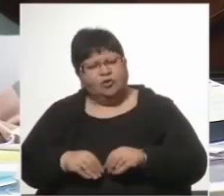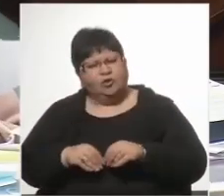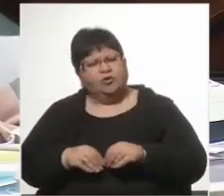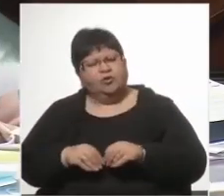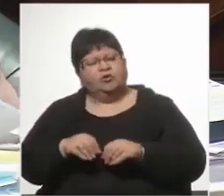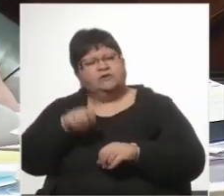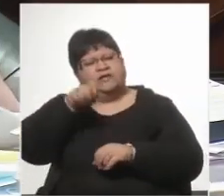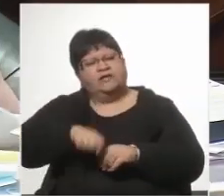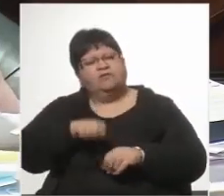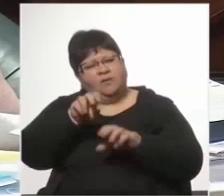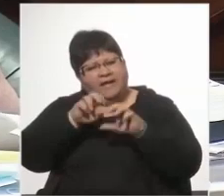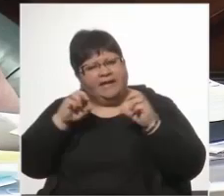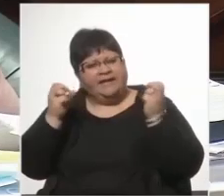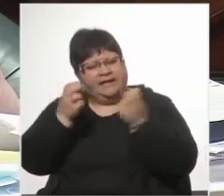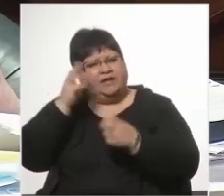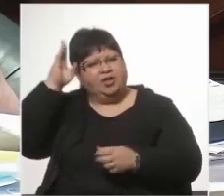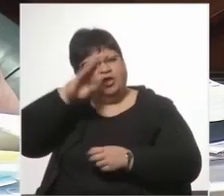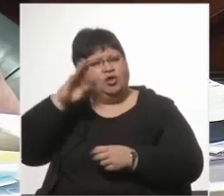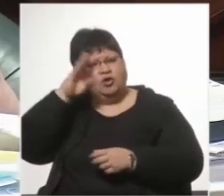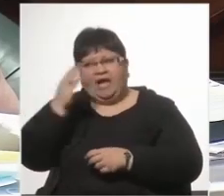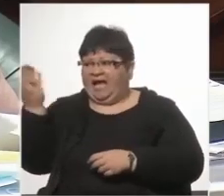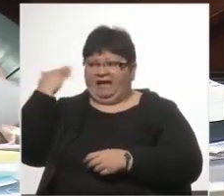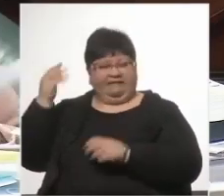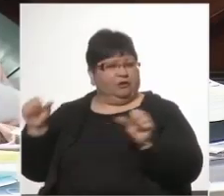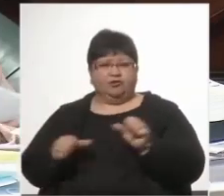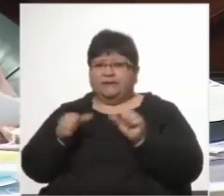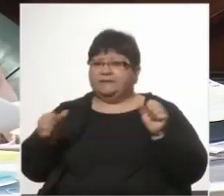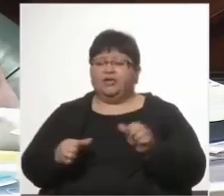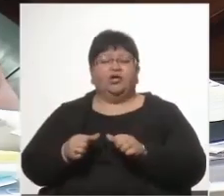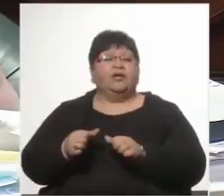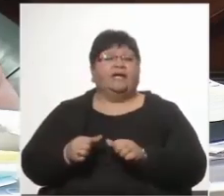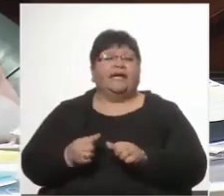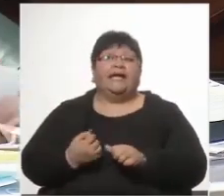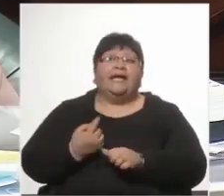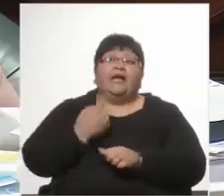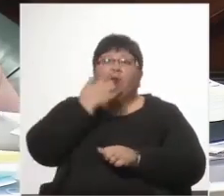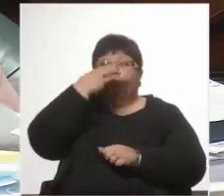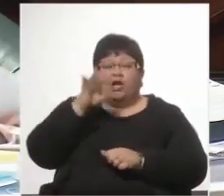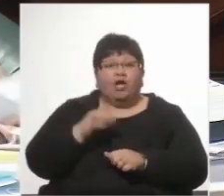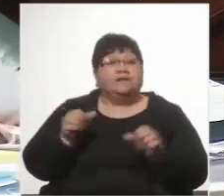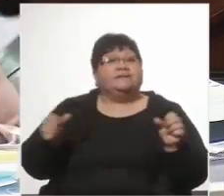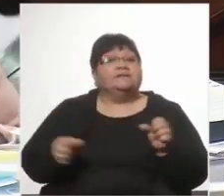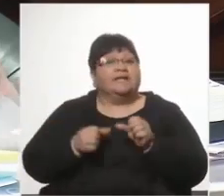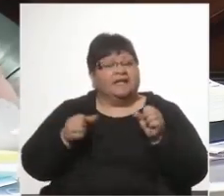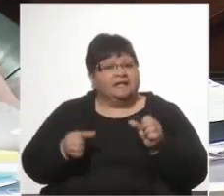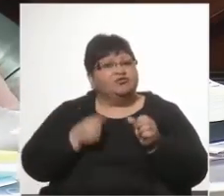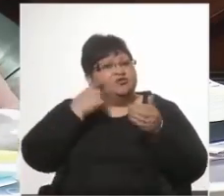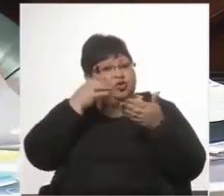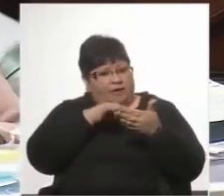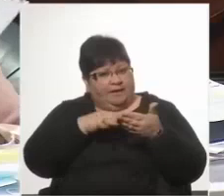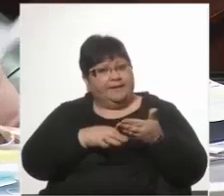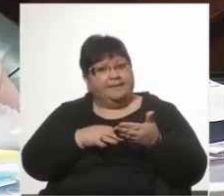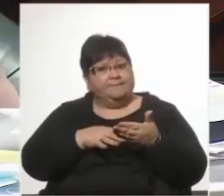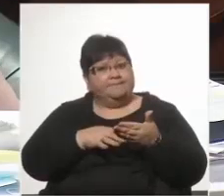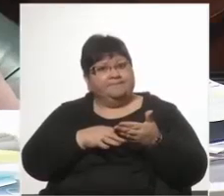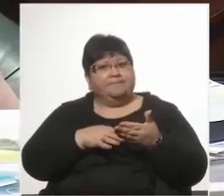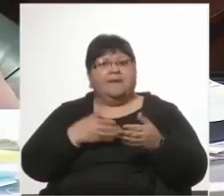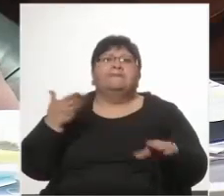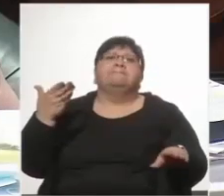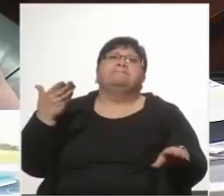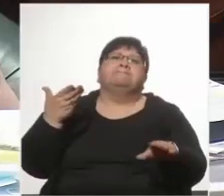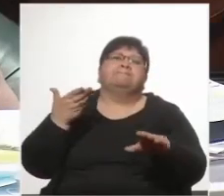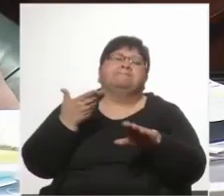siempre encima. Antes no se hicieron. Y el que se hizo, que me consta, porque además lo leí, pedí que